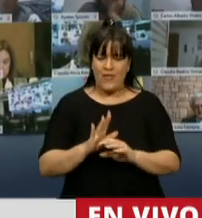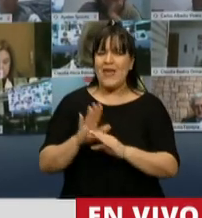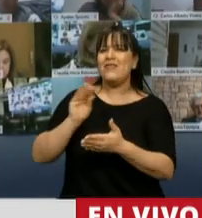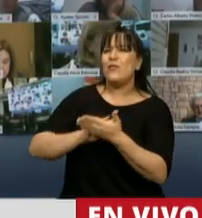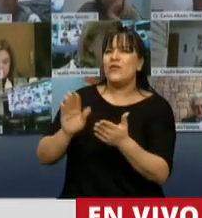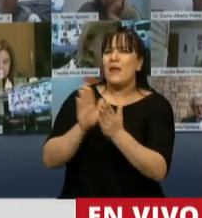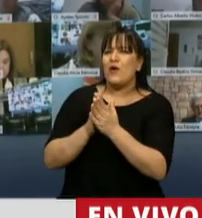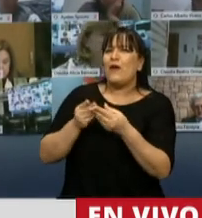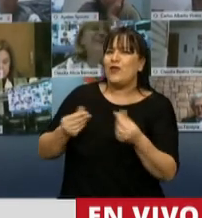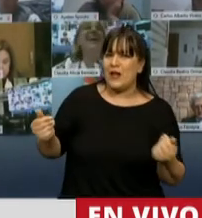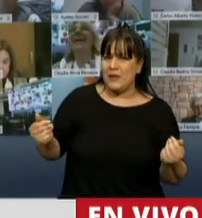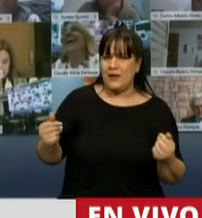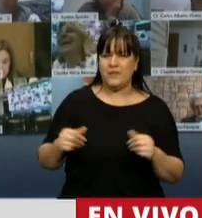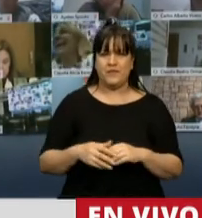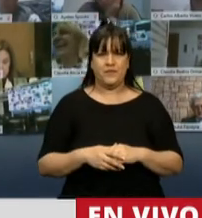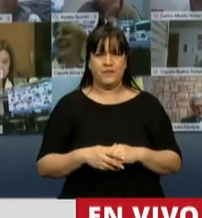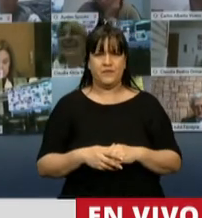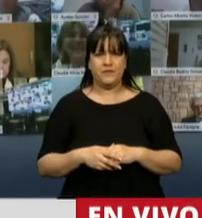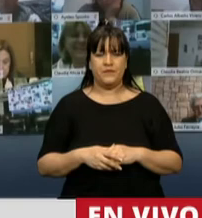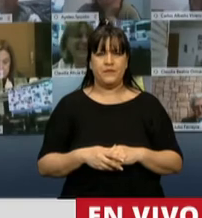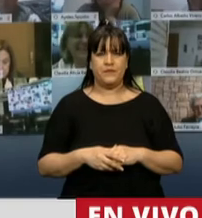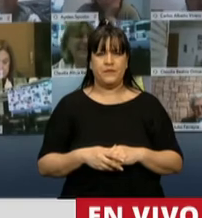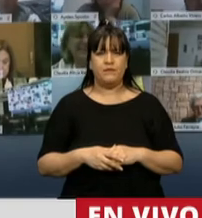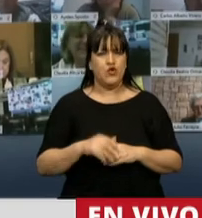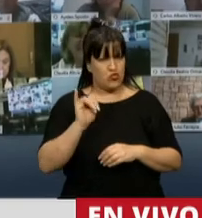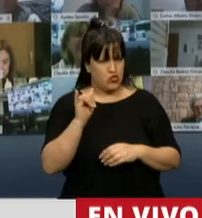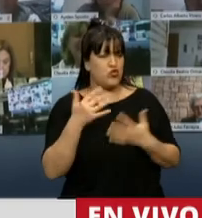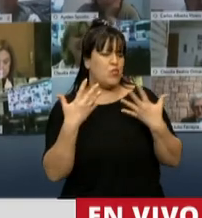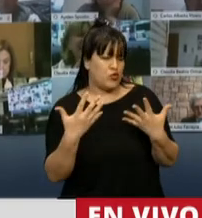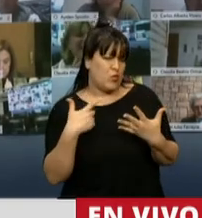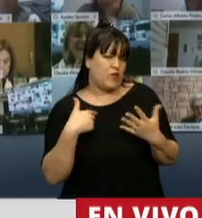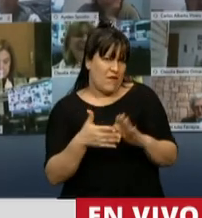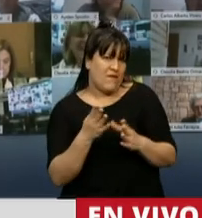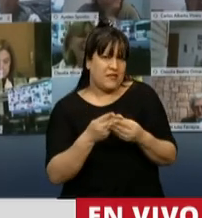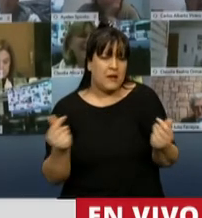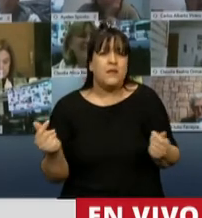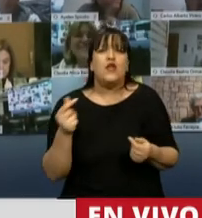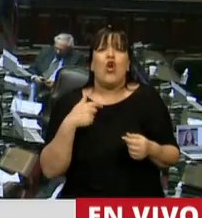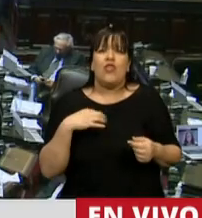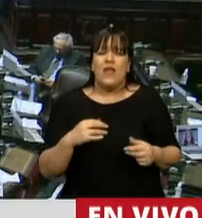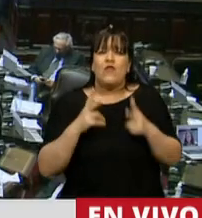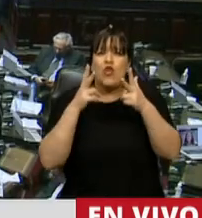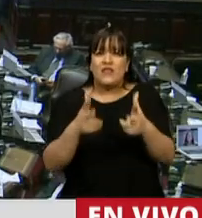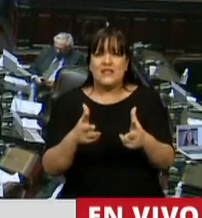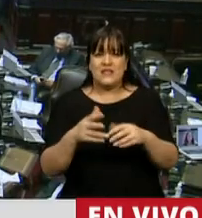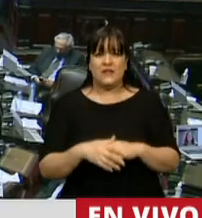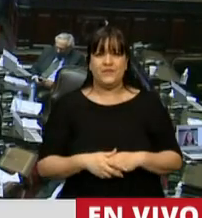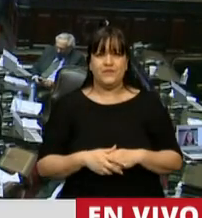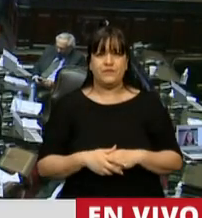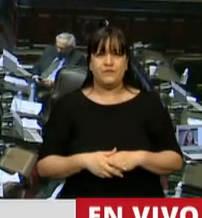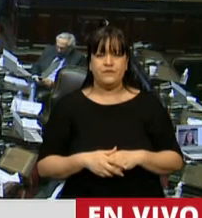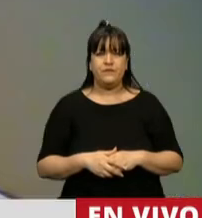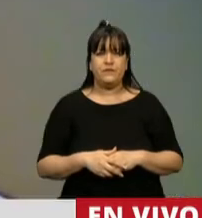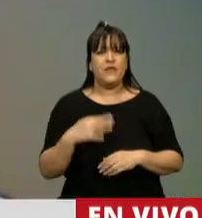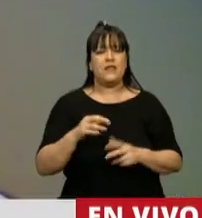se puede ir regaleando? Por supuesto, ya termino. Por supuesto, sí, tengo que remarcar, y porque me tocó